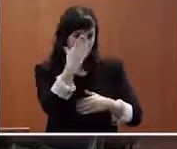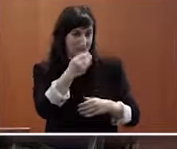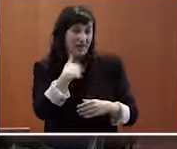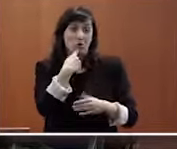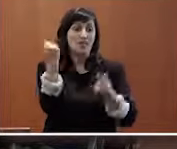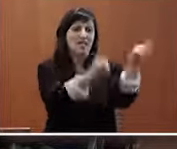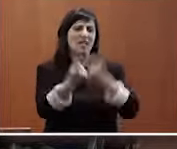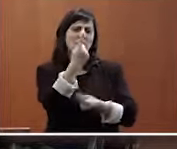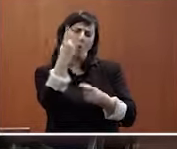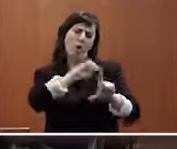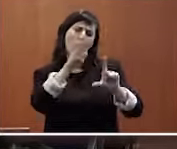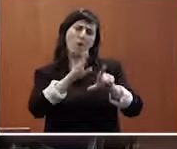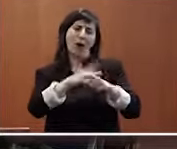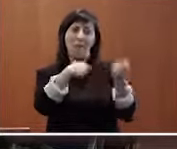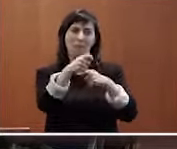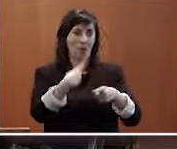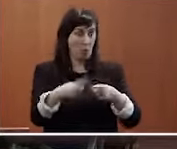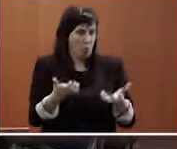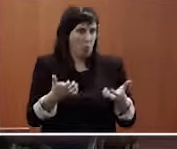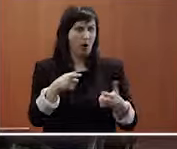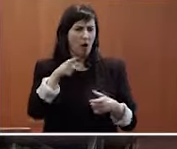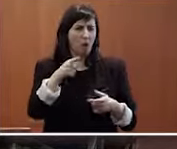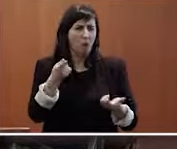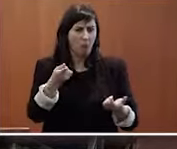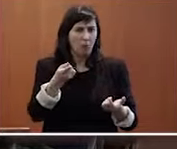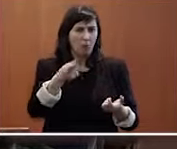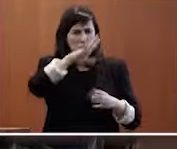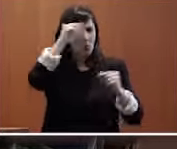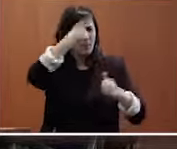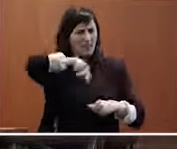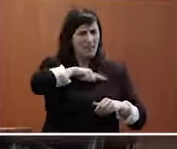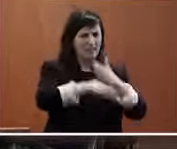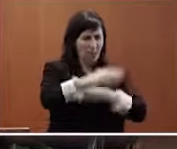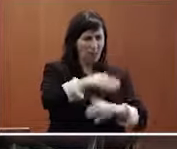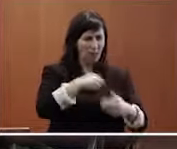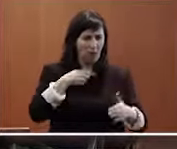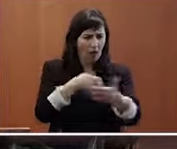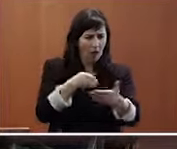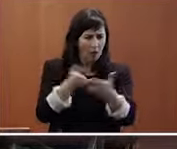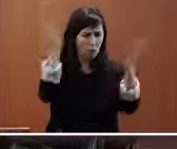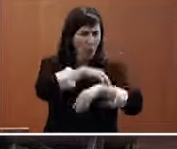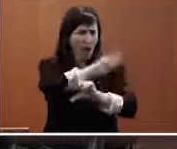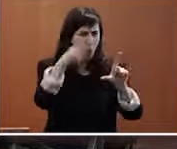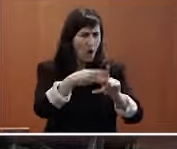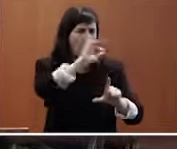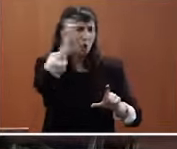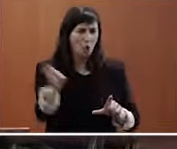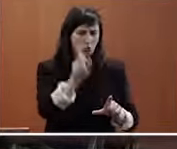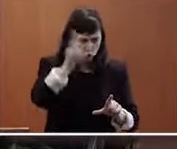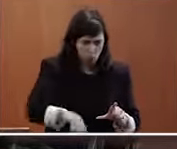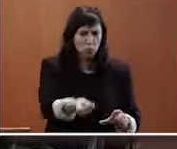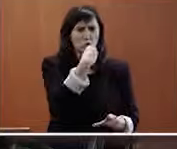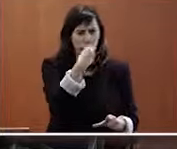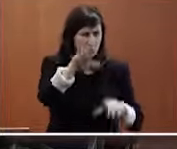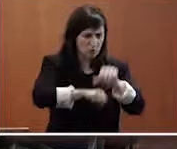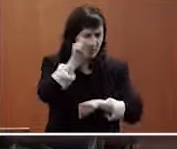que se puede diseñar por el mismo costo accesible no lo sea también somos consumidores no hay que olvidarlo también somos proveedores tenemos empresas del